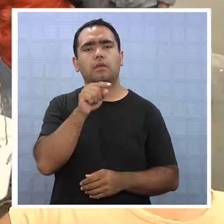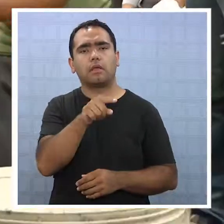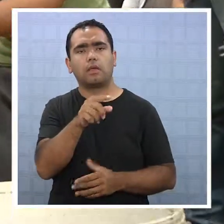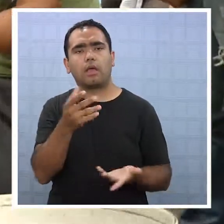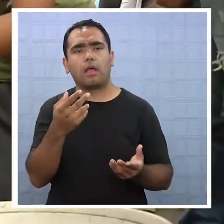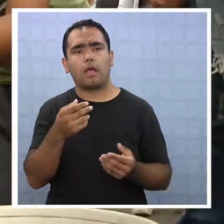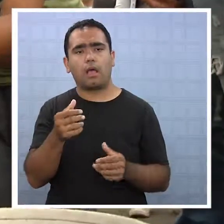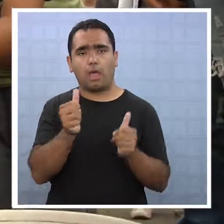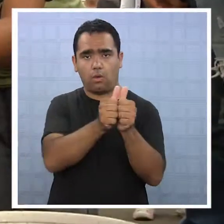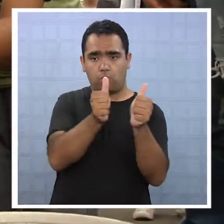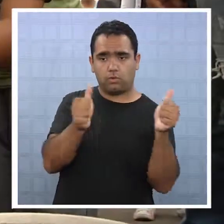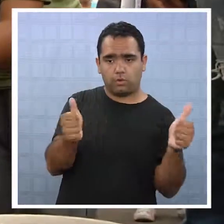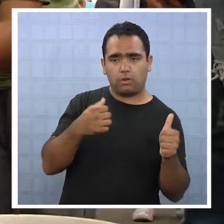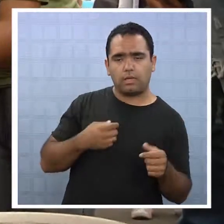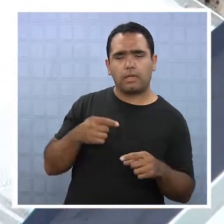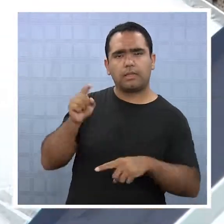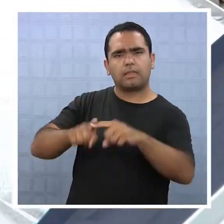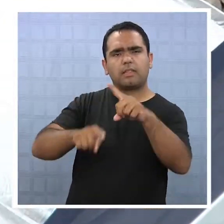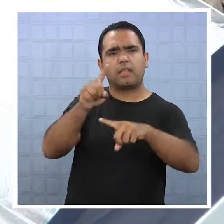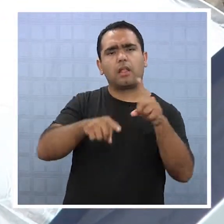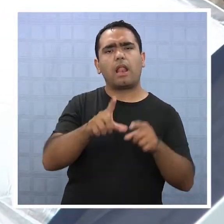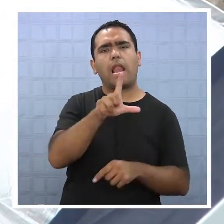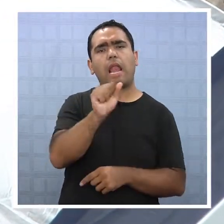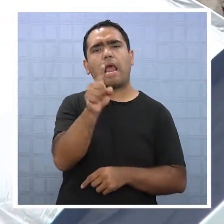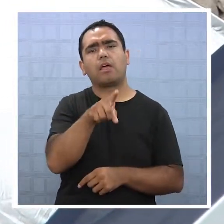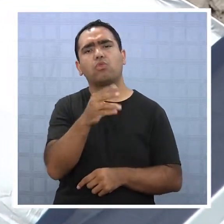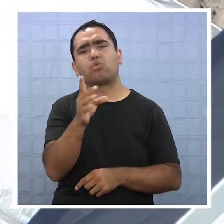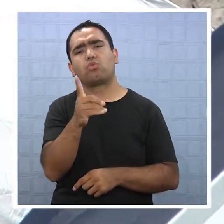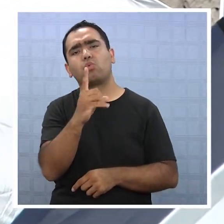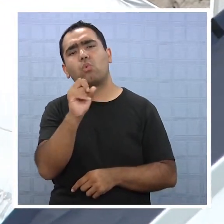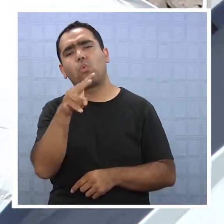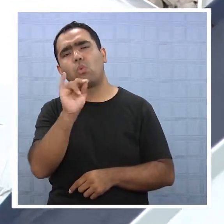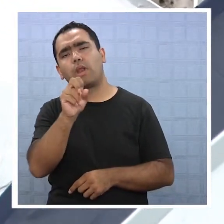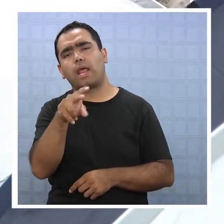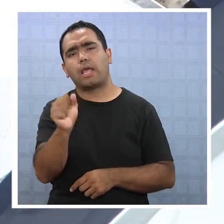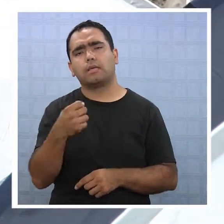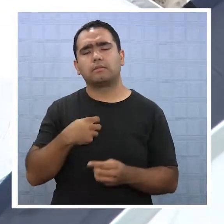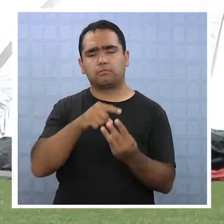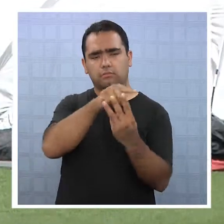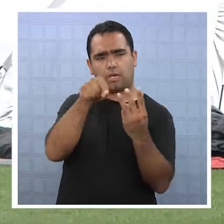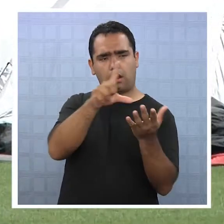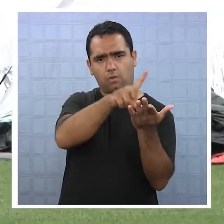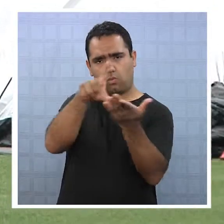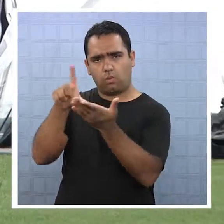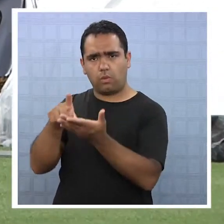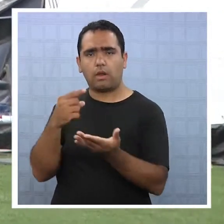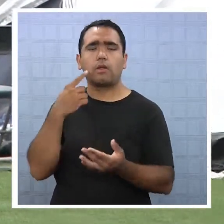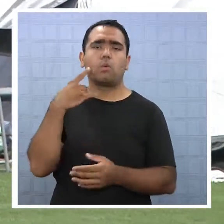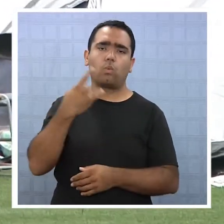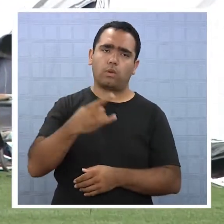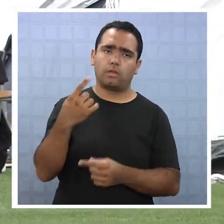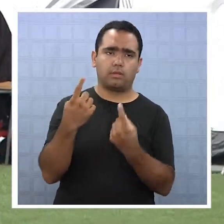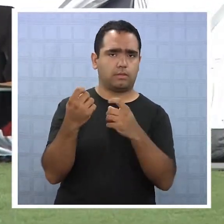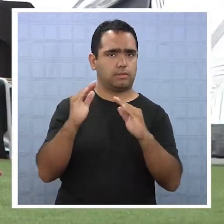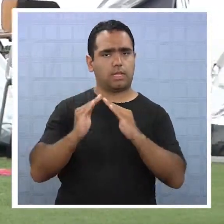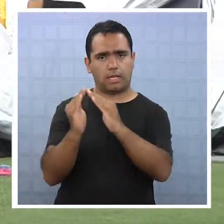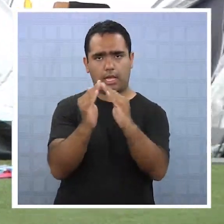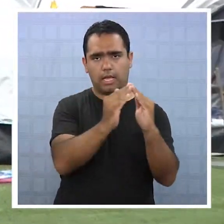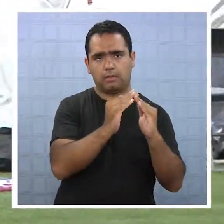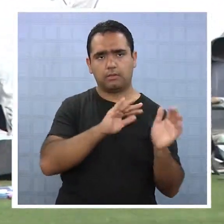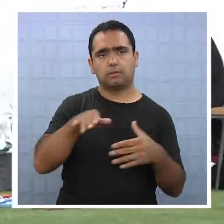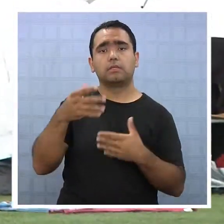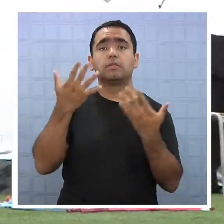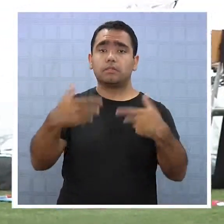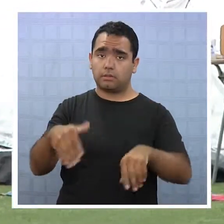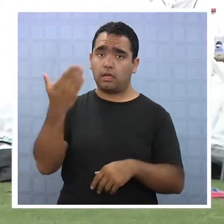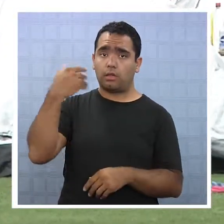seleccionado terrenos a Avenida Circunvalación, las Dunas y la Población Matilla para levantar viviendas de emergencia. Yo acabo de estar en una reunión